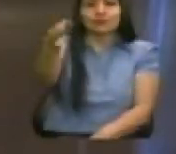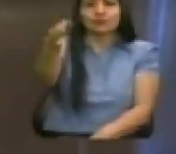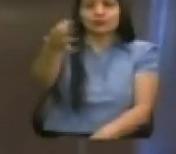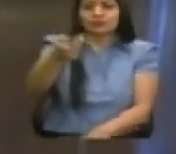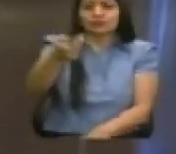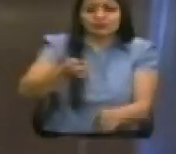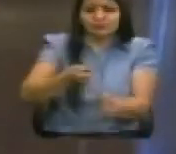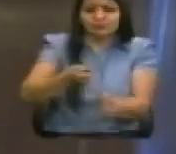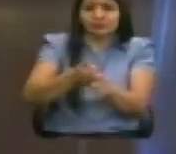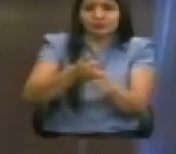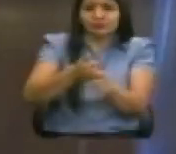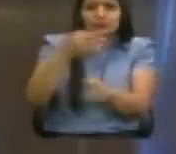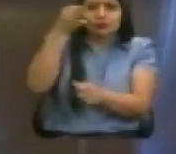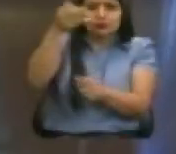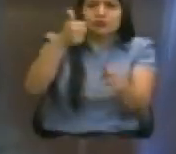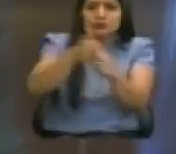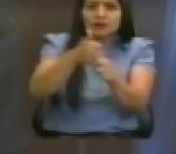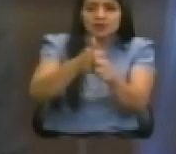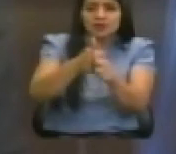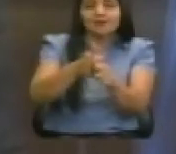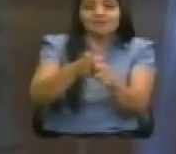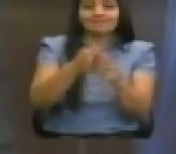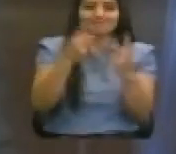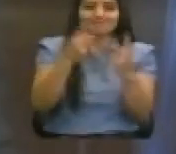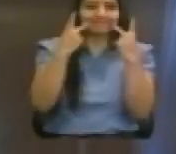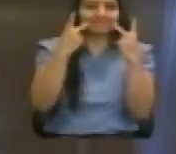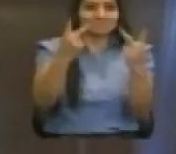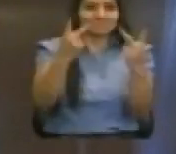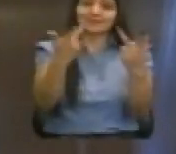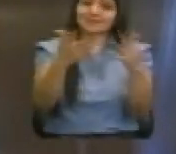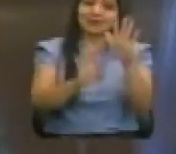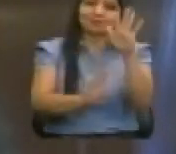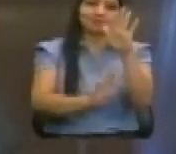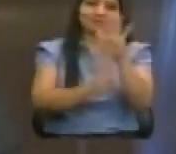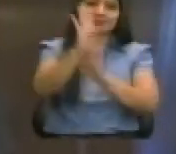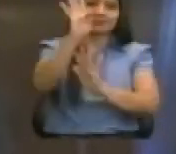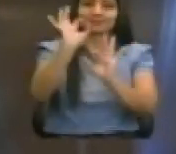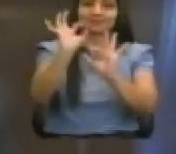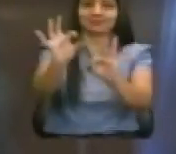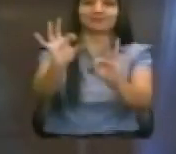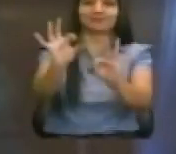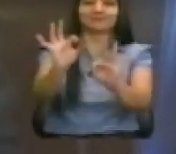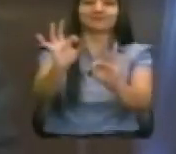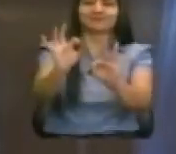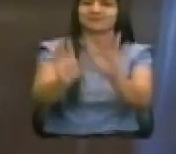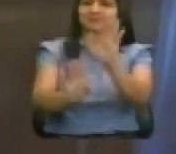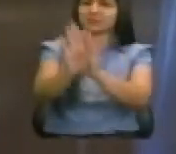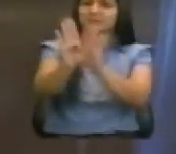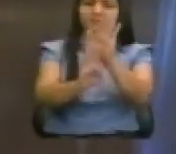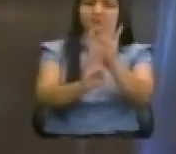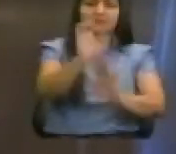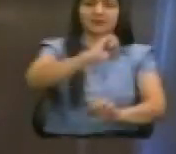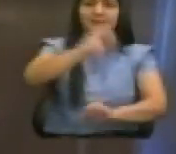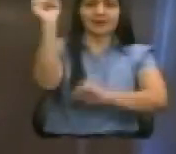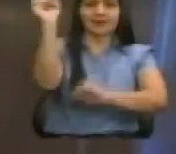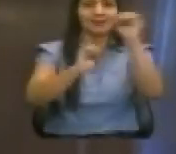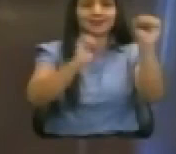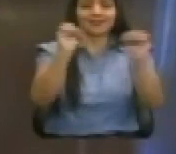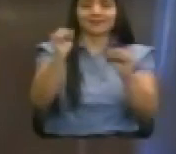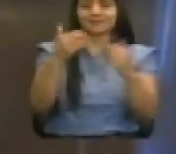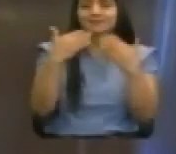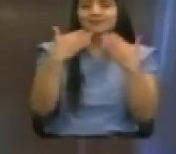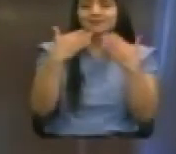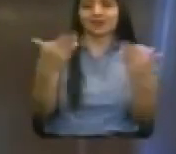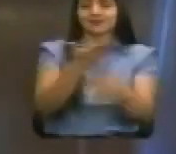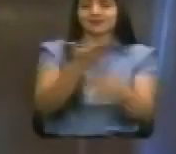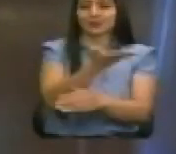muy corto, estaremos cosechando frutos de incalculable valor por las semillas prósperas